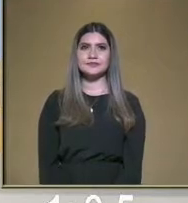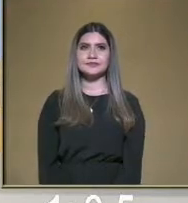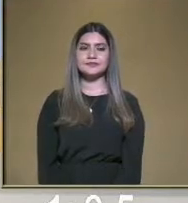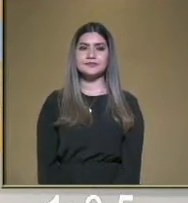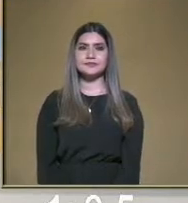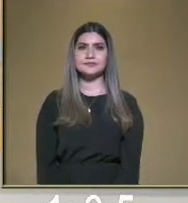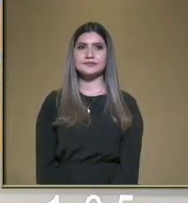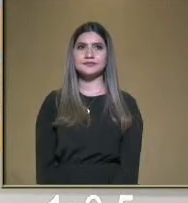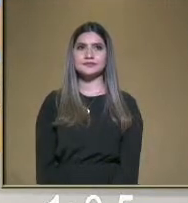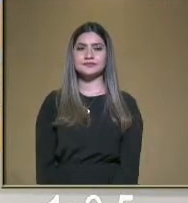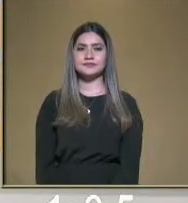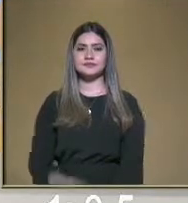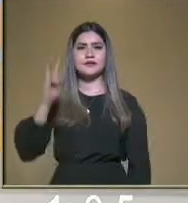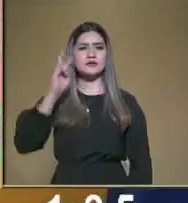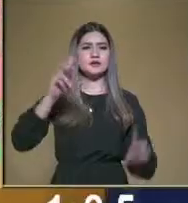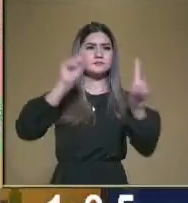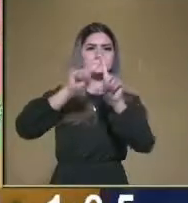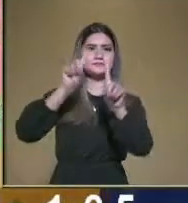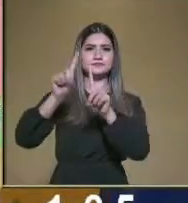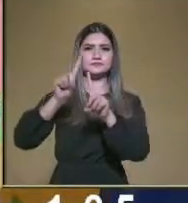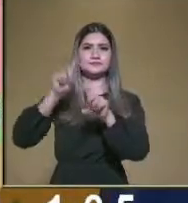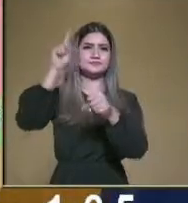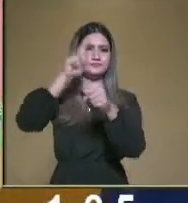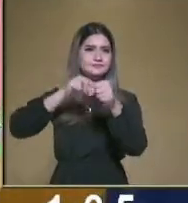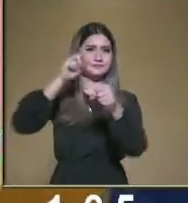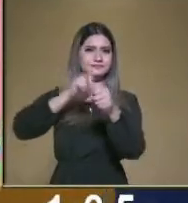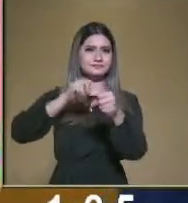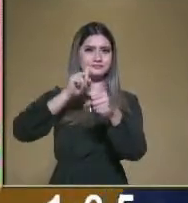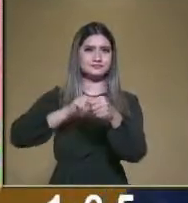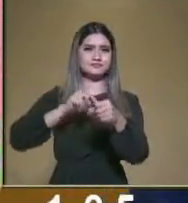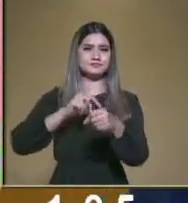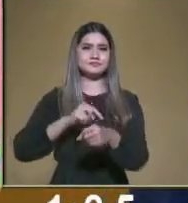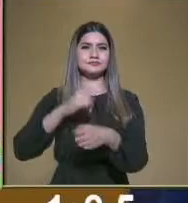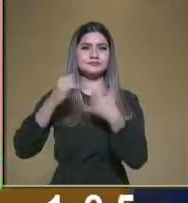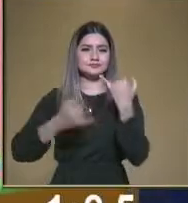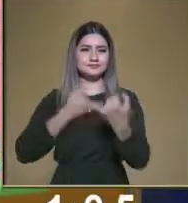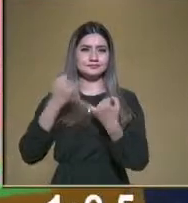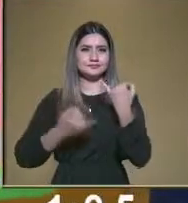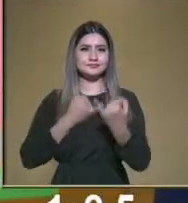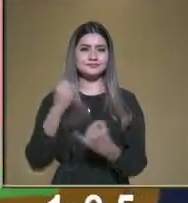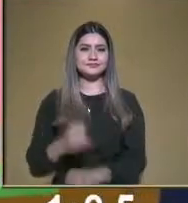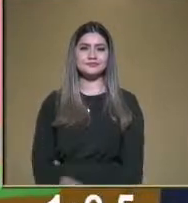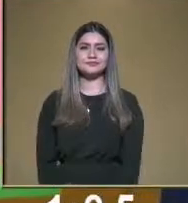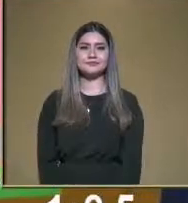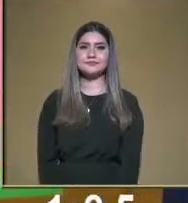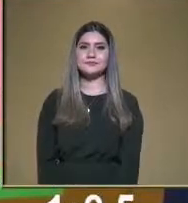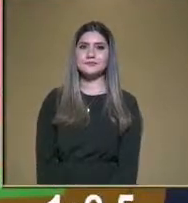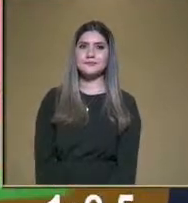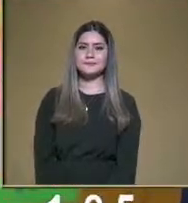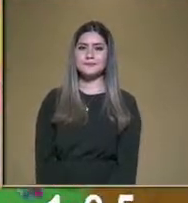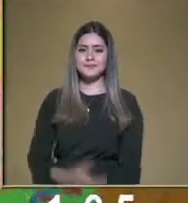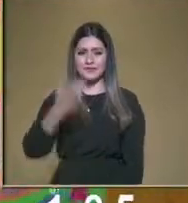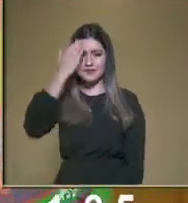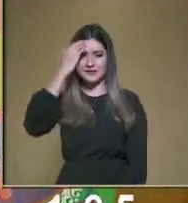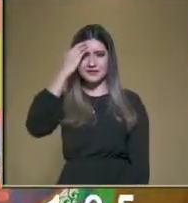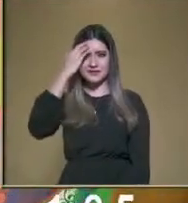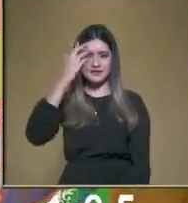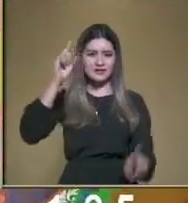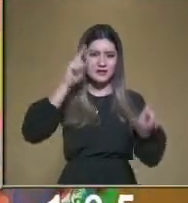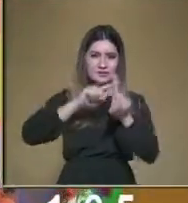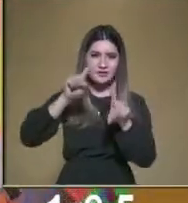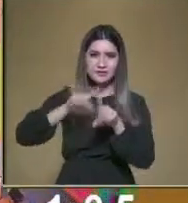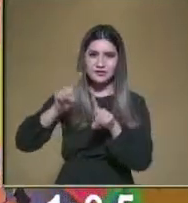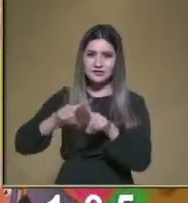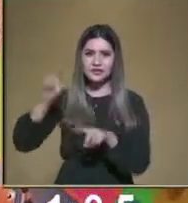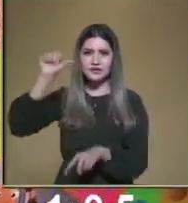en donde vemos, es un juego didáctico, invita a conocer otras lenguas de